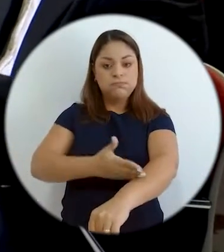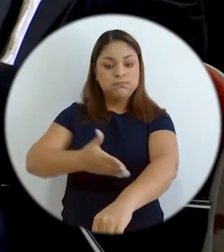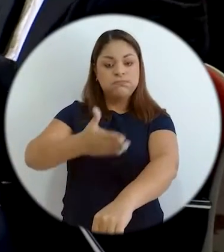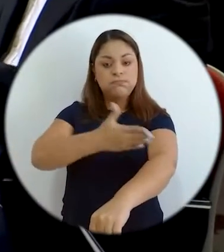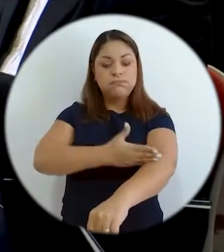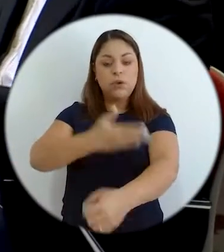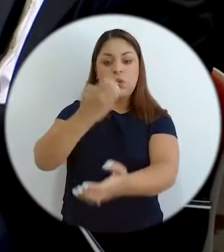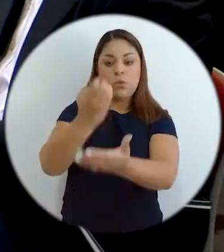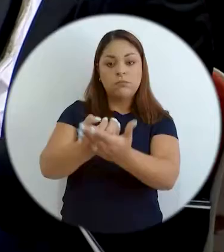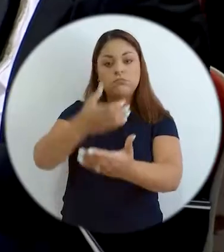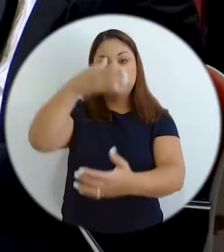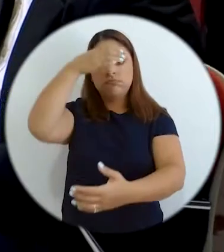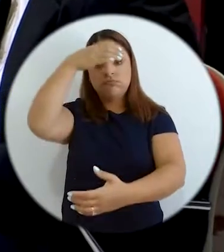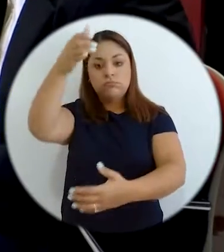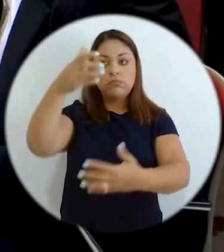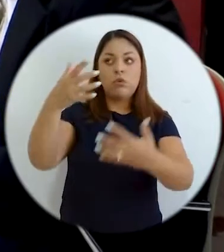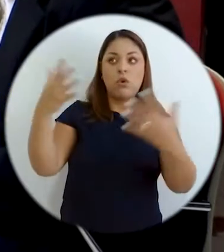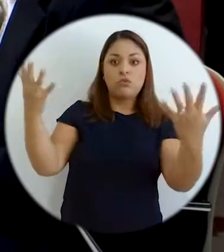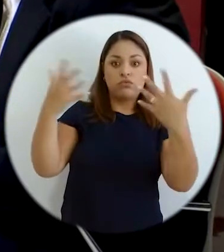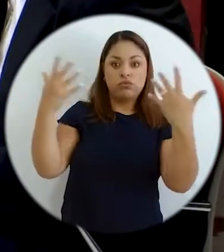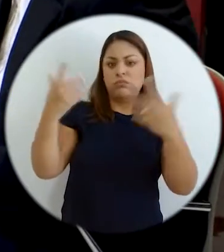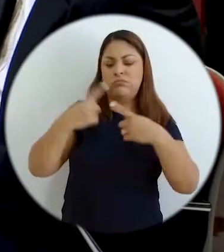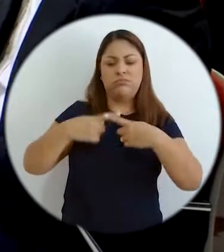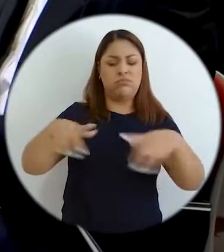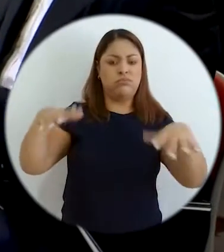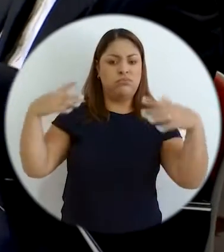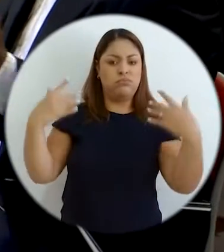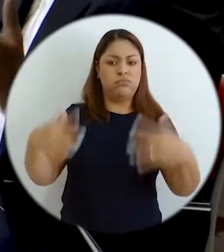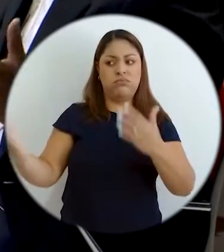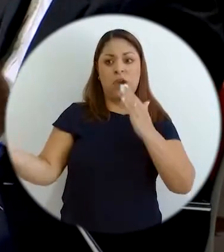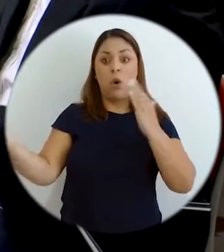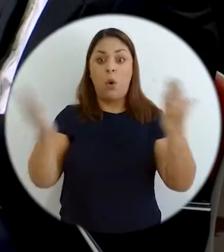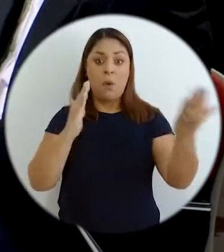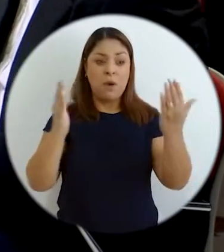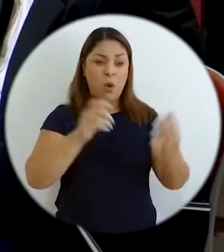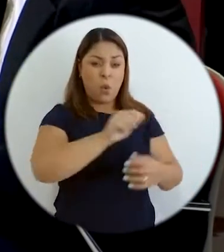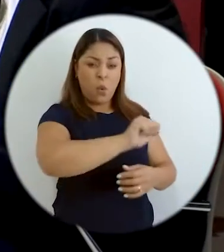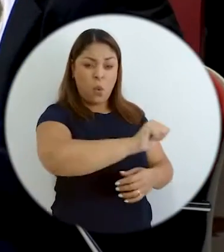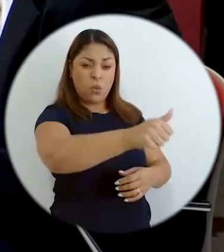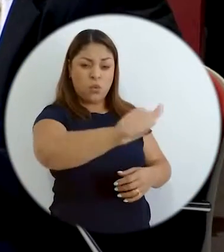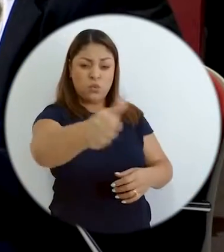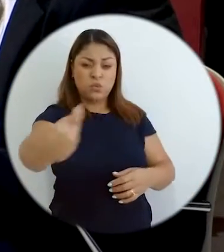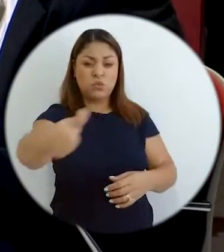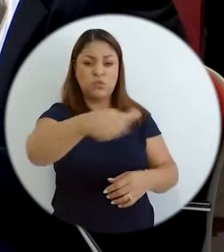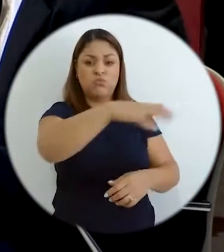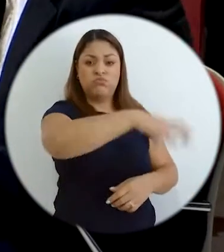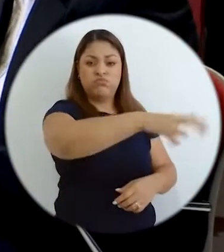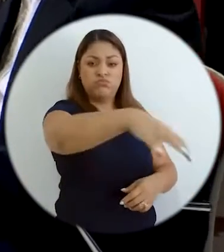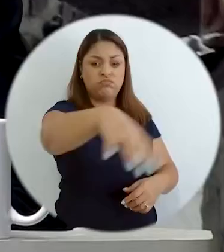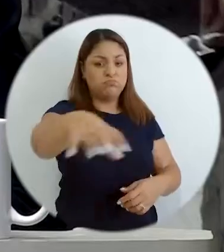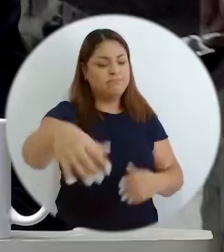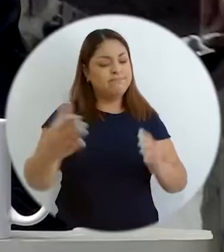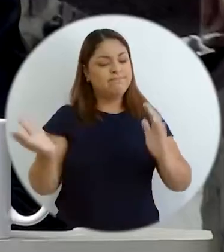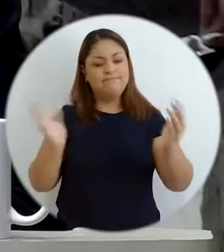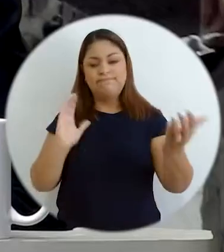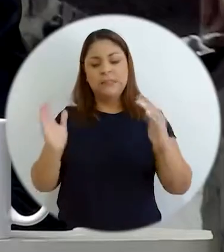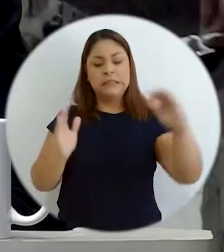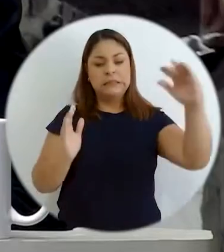cultural y ambiental incluso muy ejemplar comparado con el desarrollo de los otros cantones y distritos.